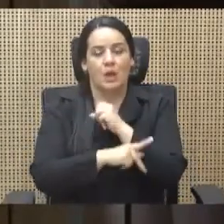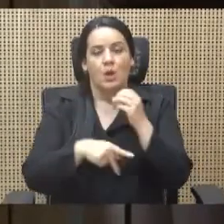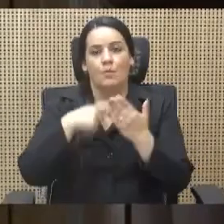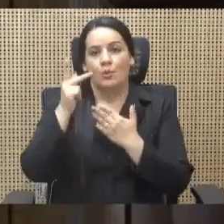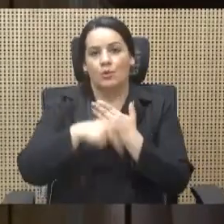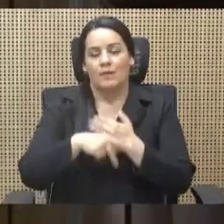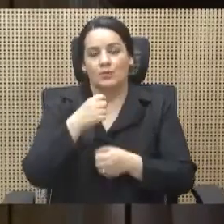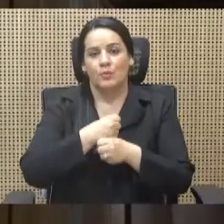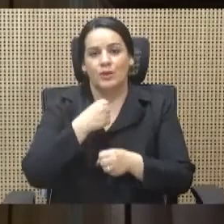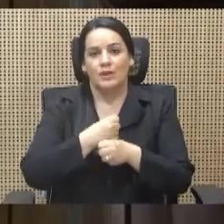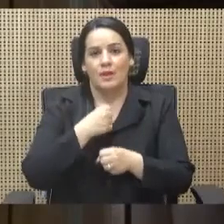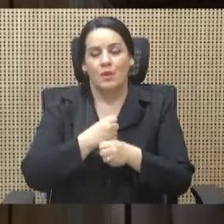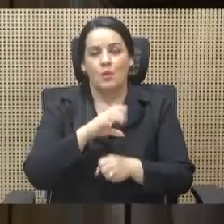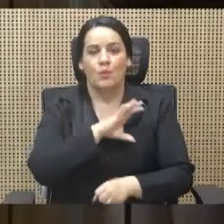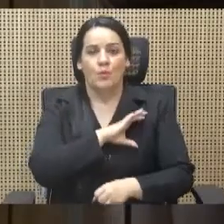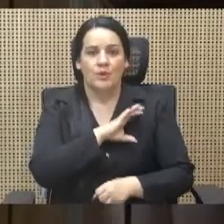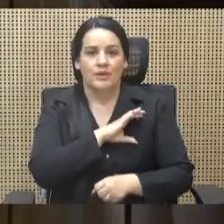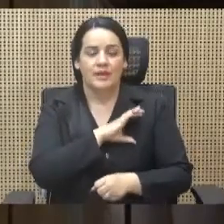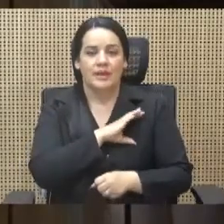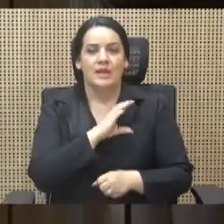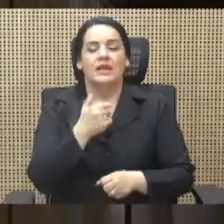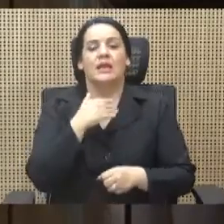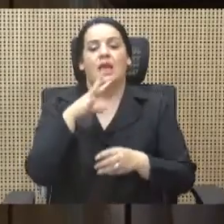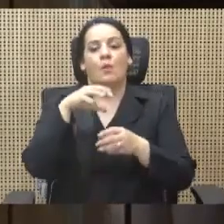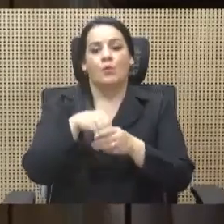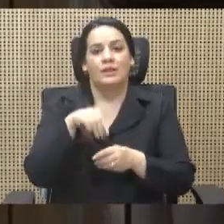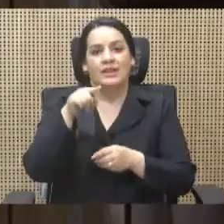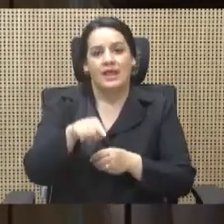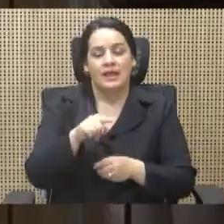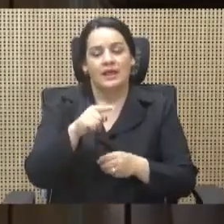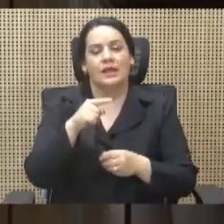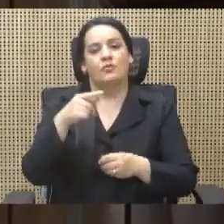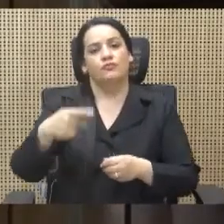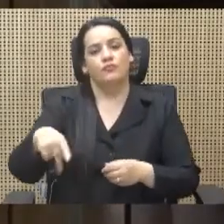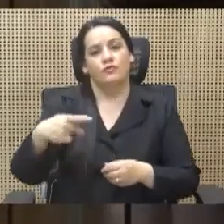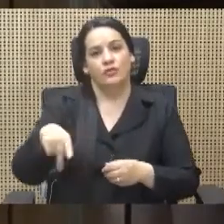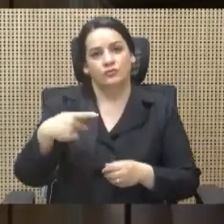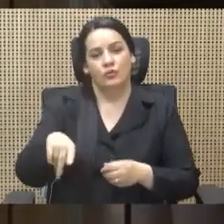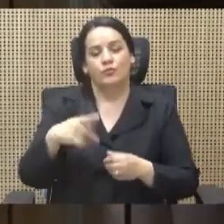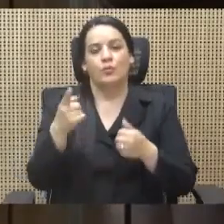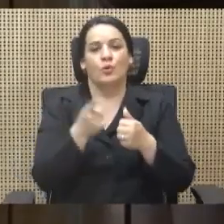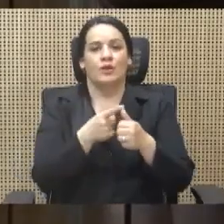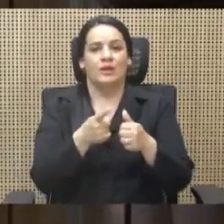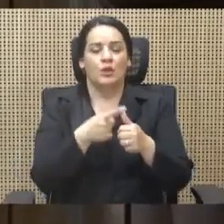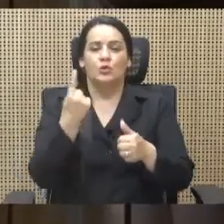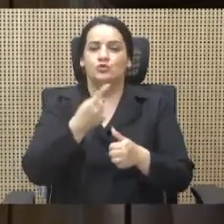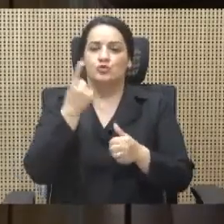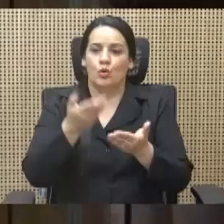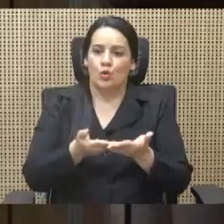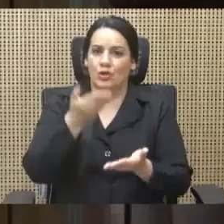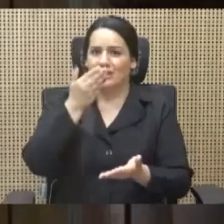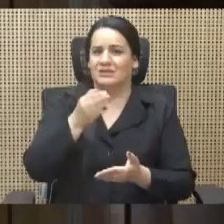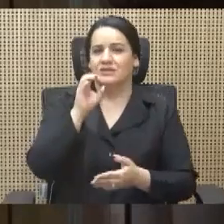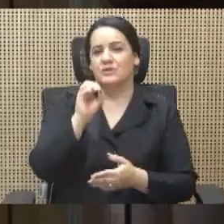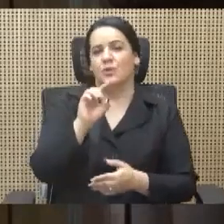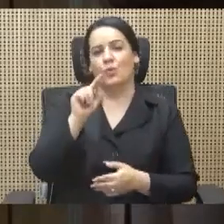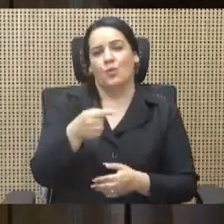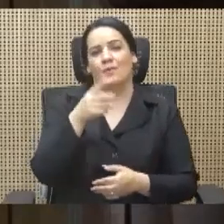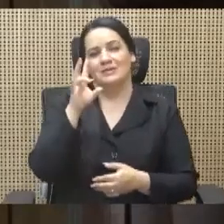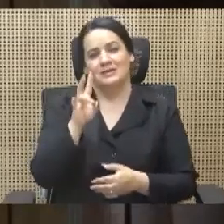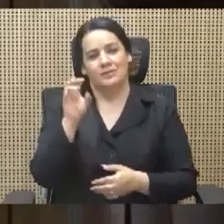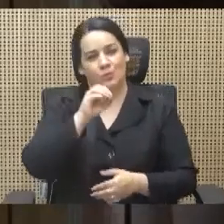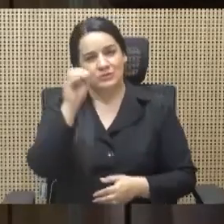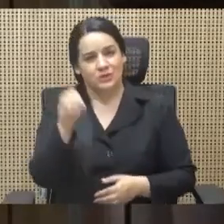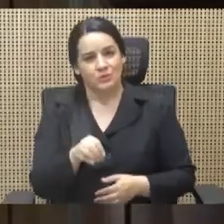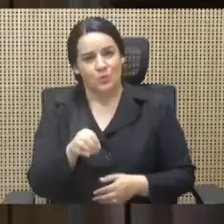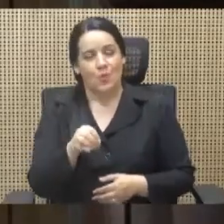abordaje de factores de riesgo priorizados, solamente crecen en un 0.7%. O la lucha contra la